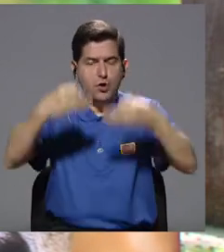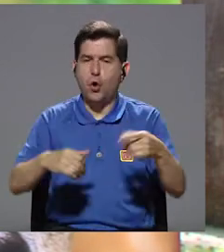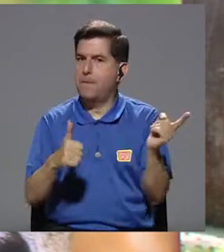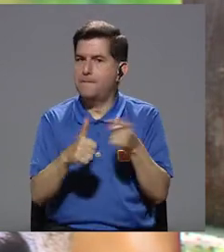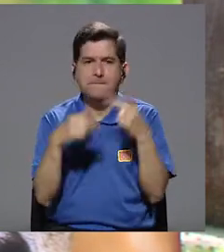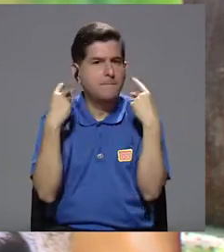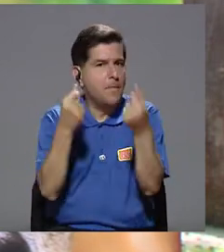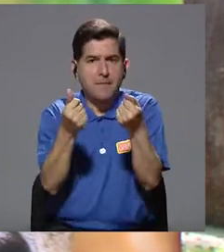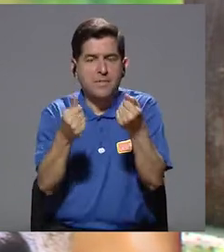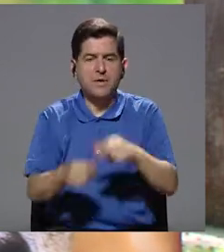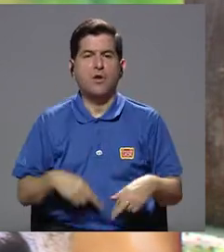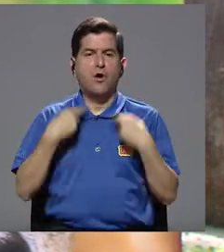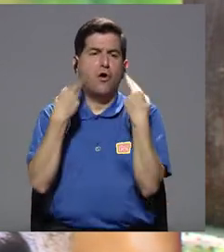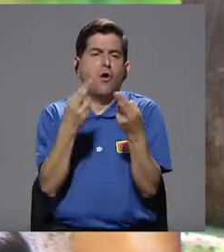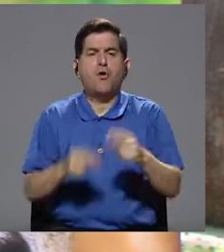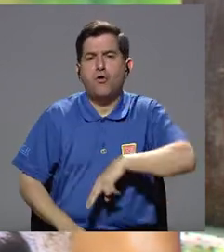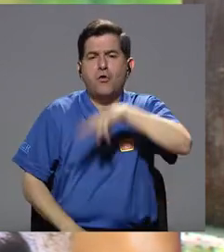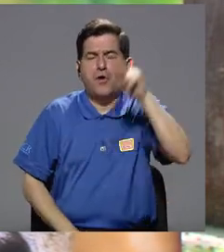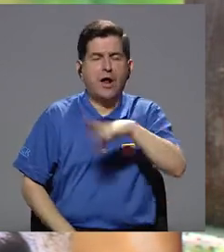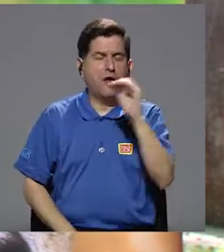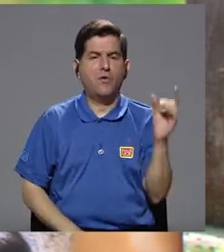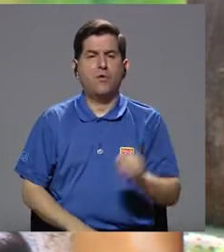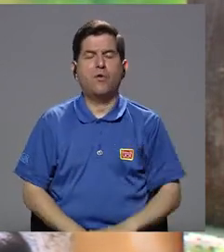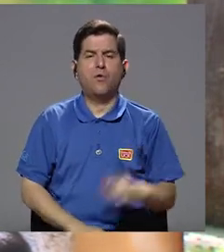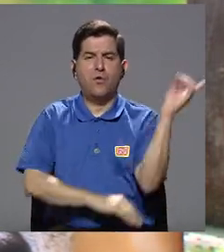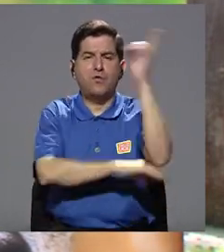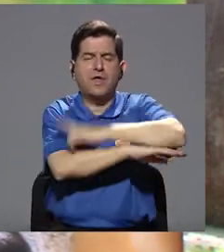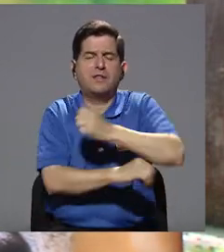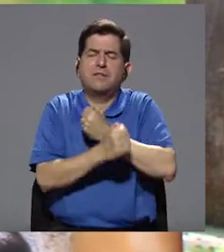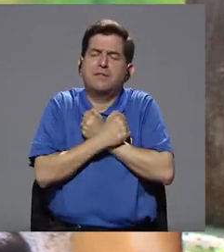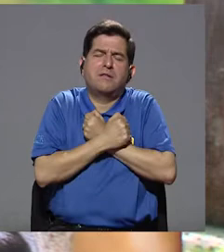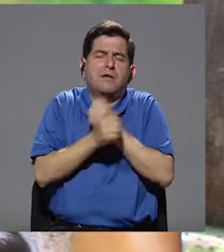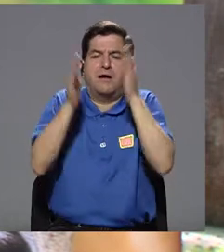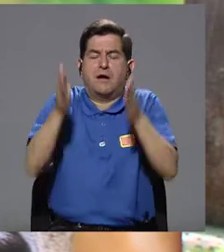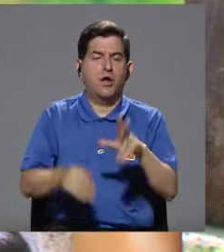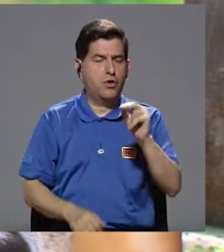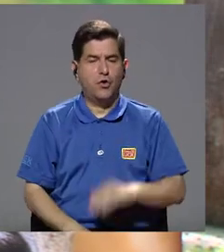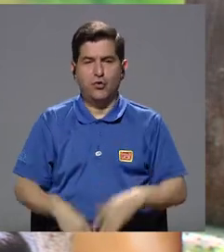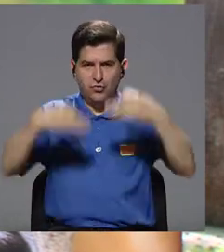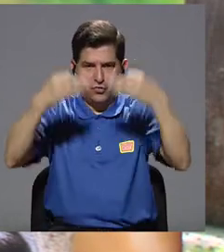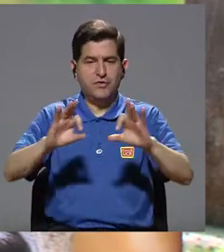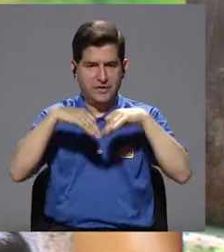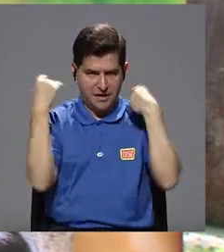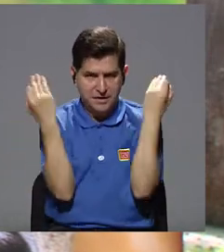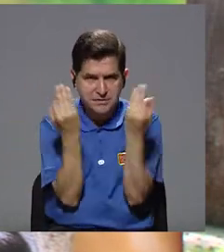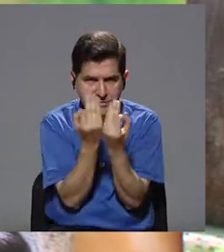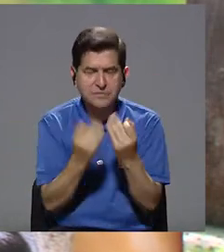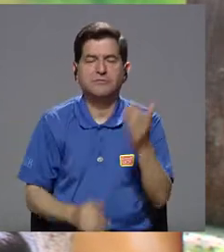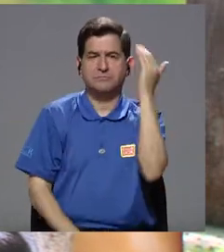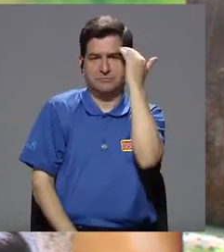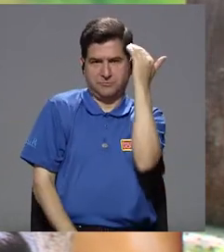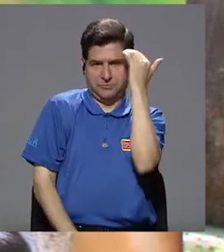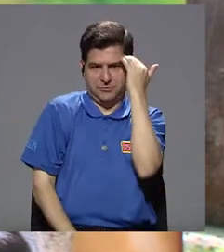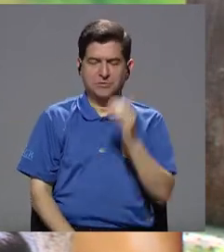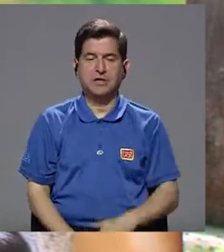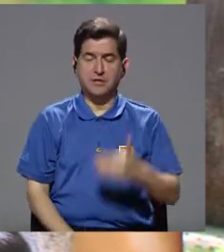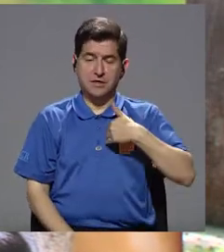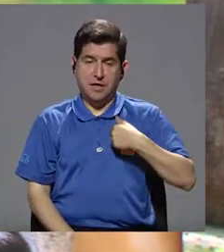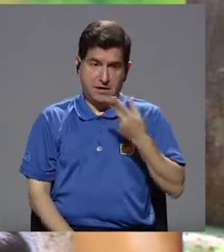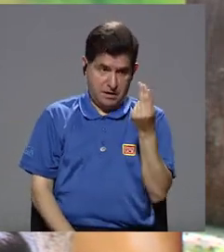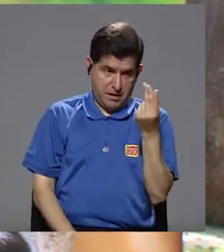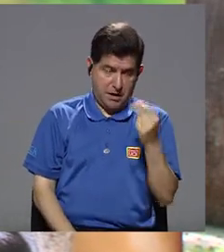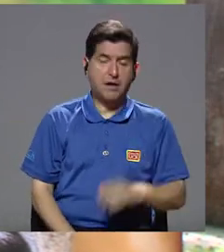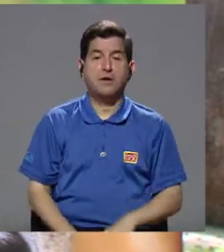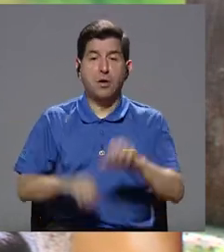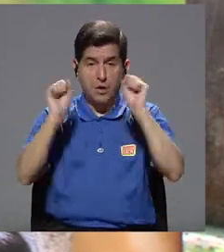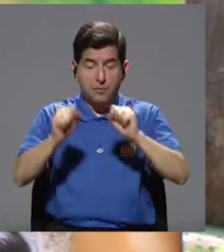primeriza ni puede ser un regalo de Navidad o de San Valentín. Siempre hay que tomar esta decisión en familia y conscientes de que tenemos pues los recursos y